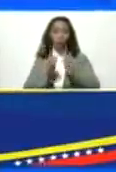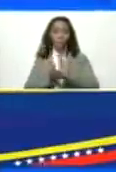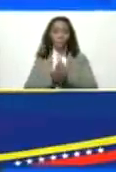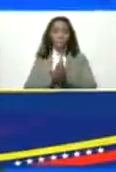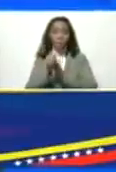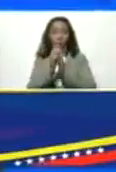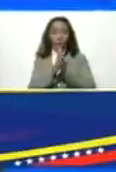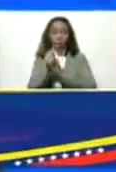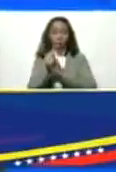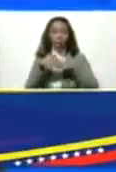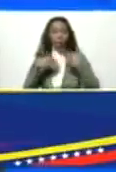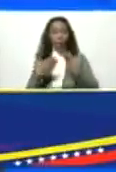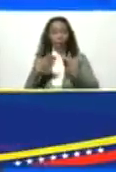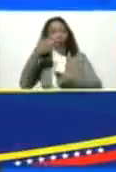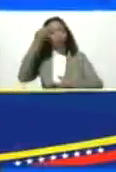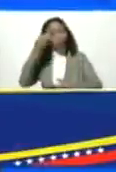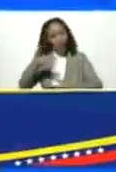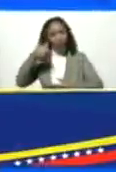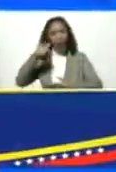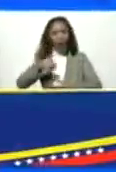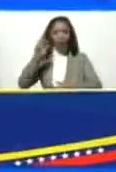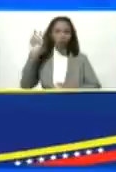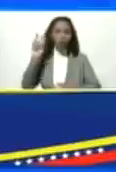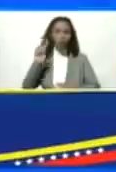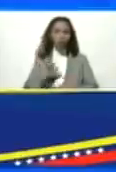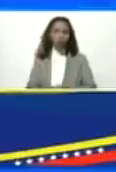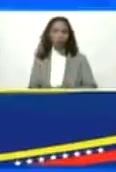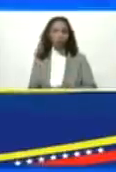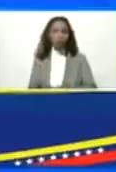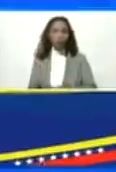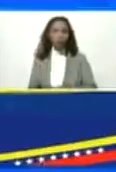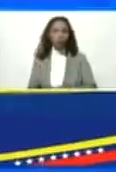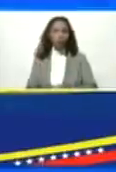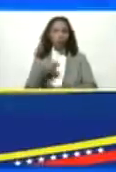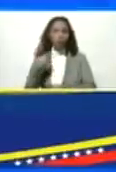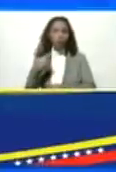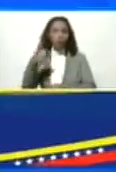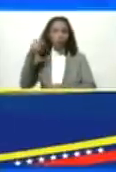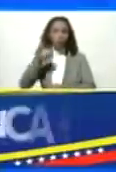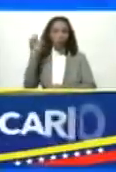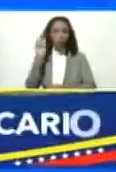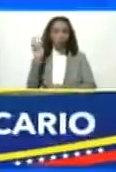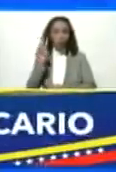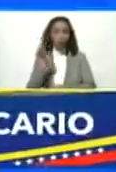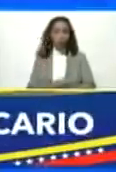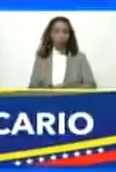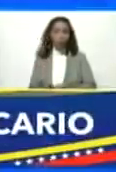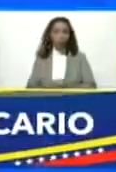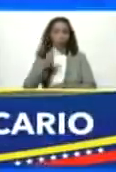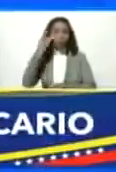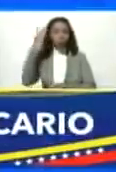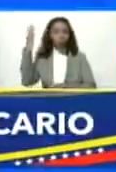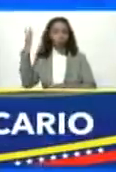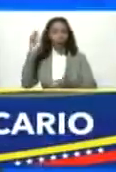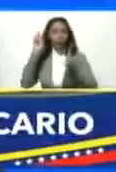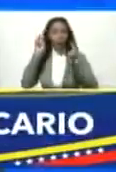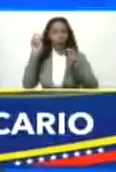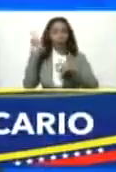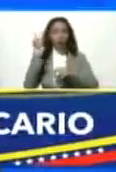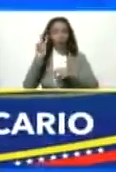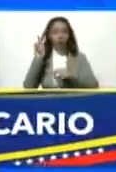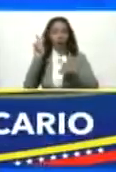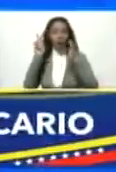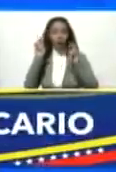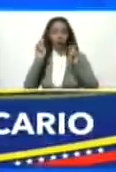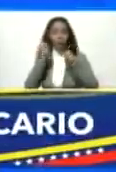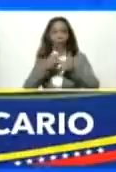presidentes que creen en Venezuela e invirtieron aquí en Venezuela y están soñando por la nueva Venezuela por el